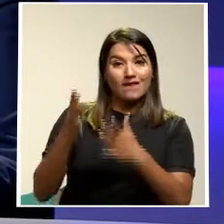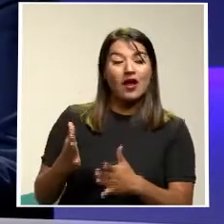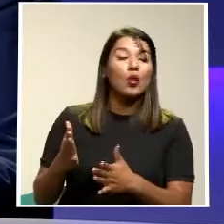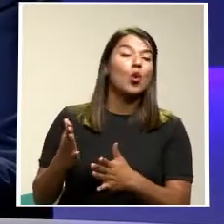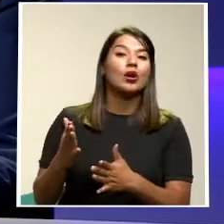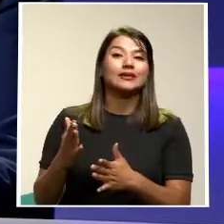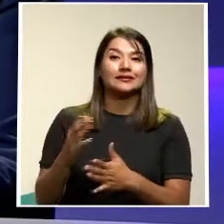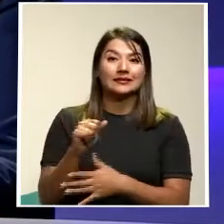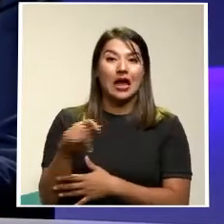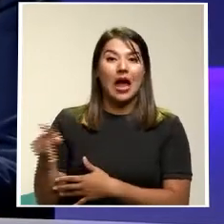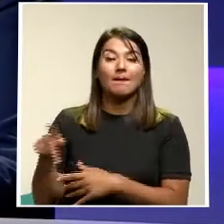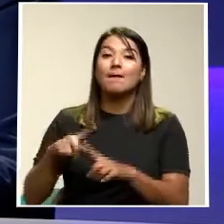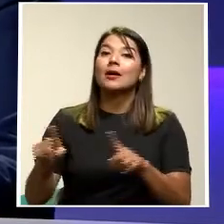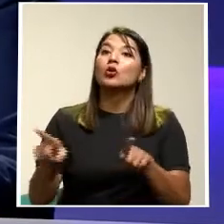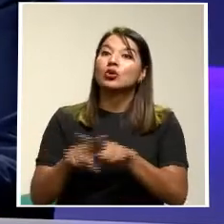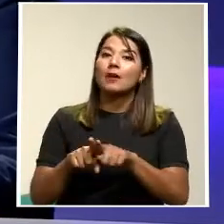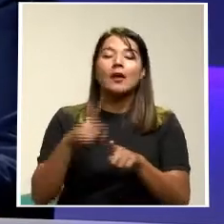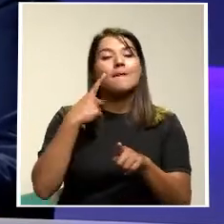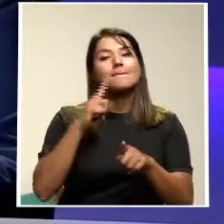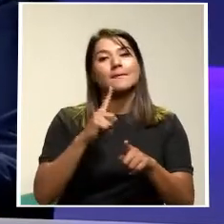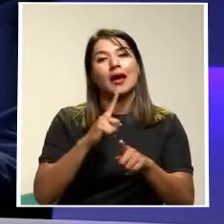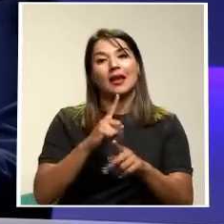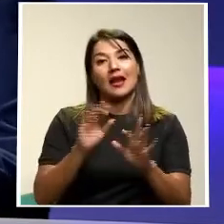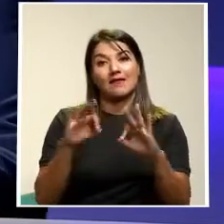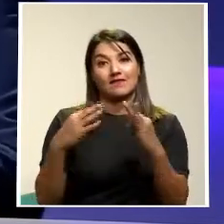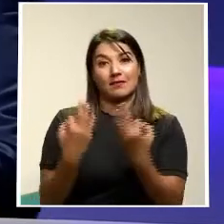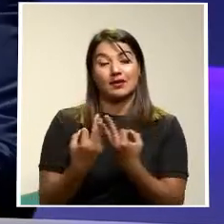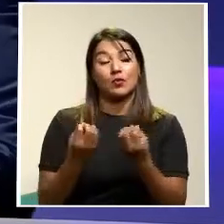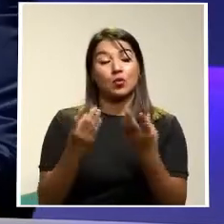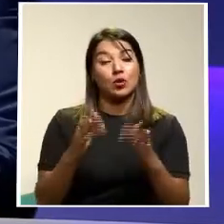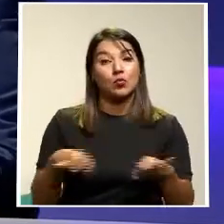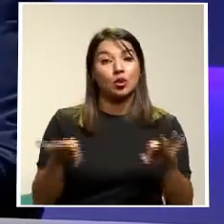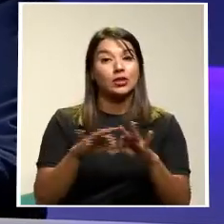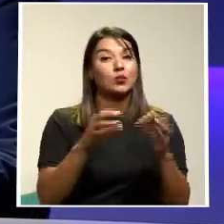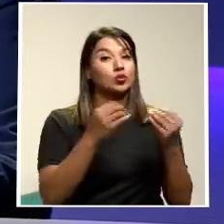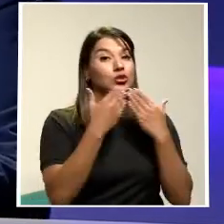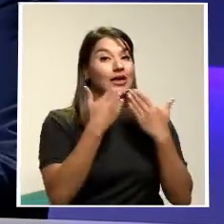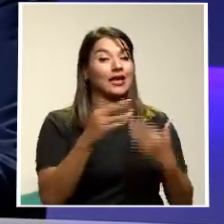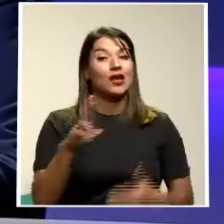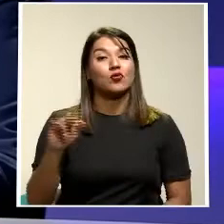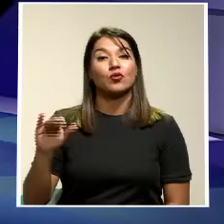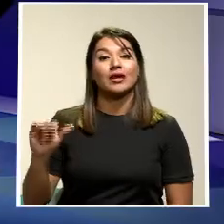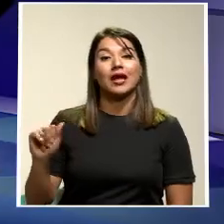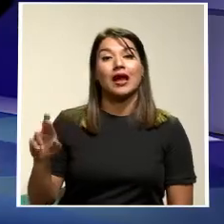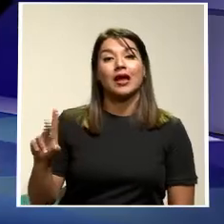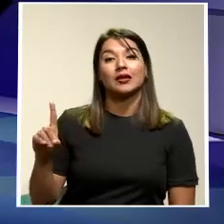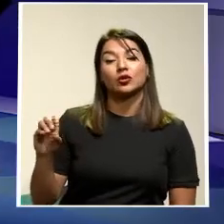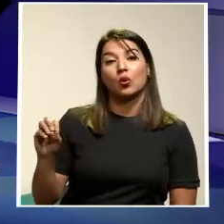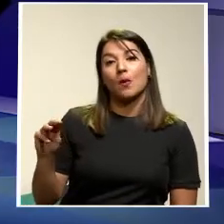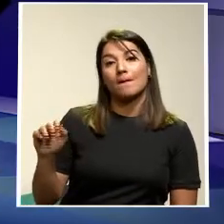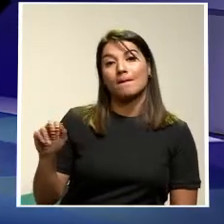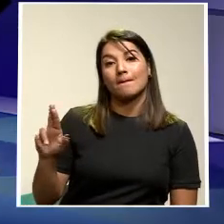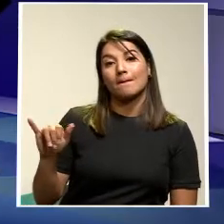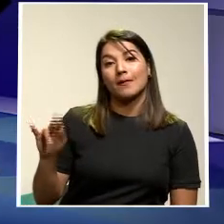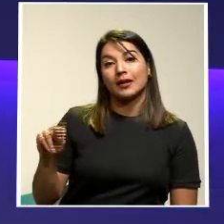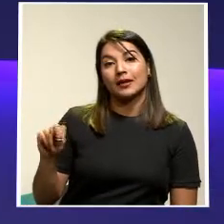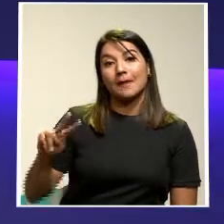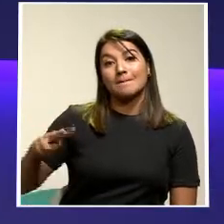empleadores Pero también A los núcleos familiares De estas personas Es muy importante Muchísimas gracias Ricardo Marín Viceministro de trabajo